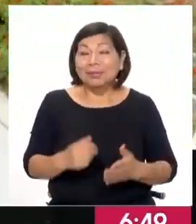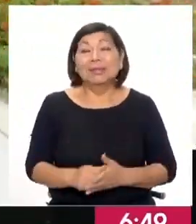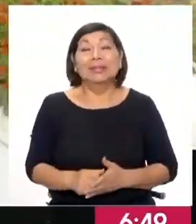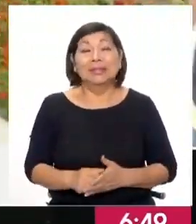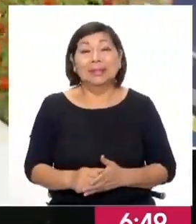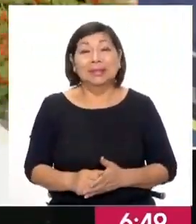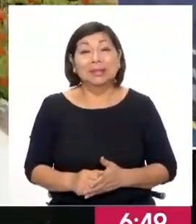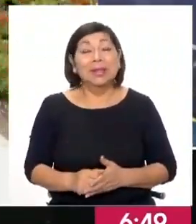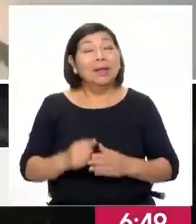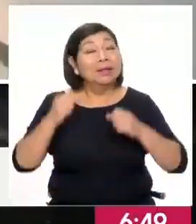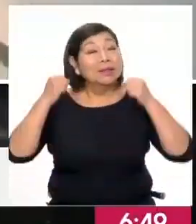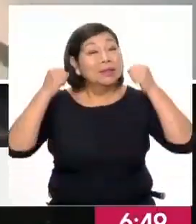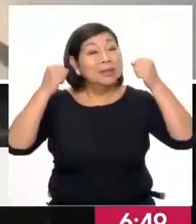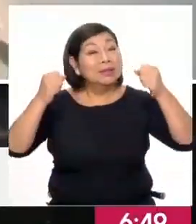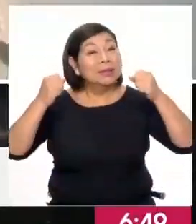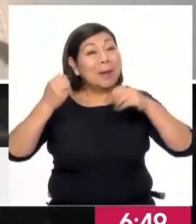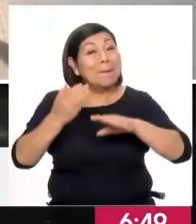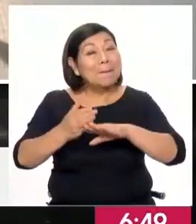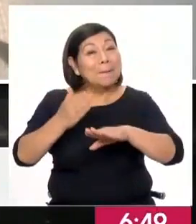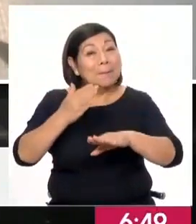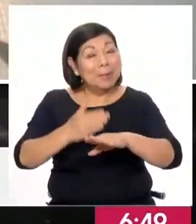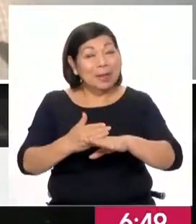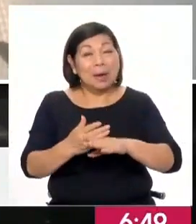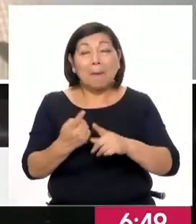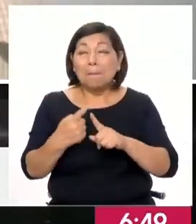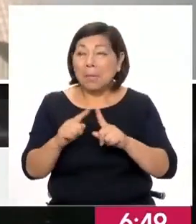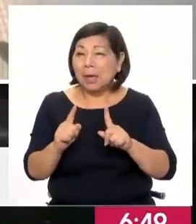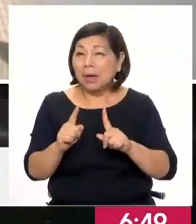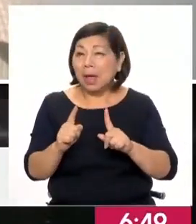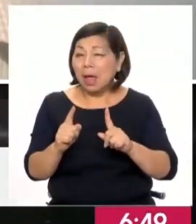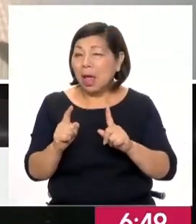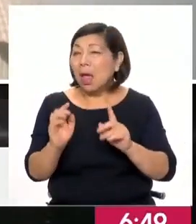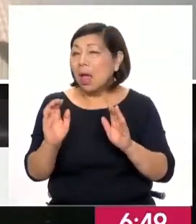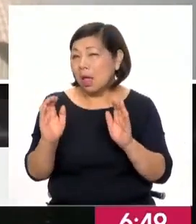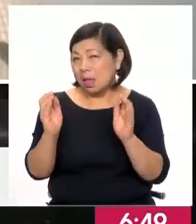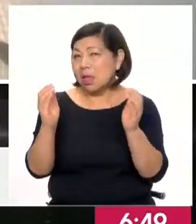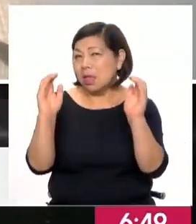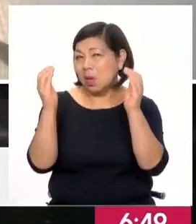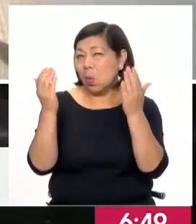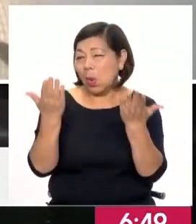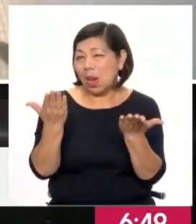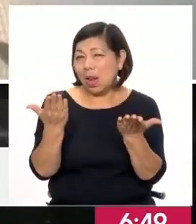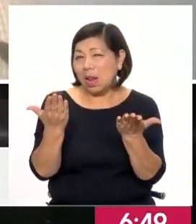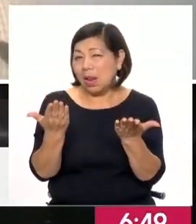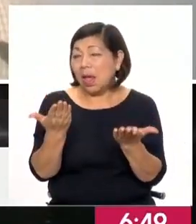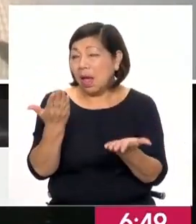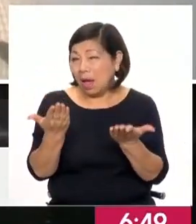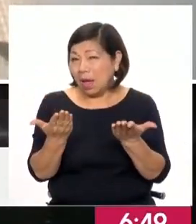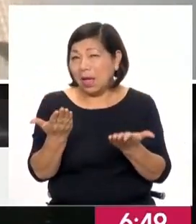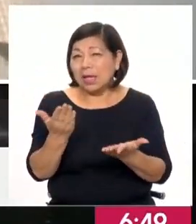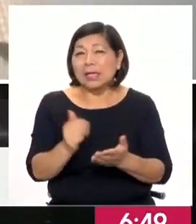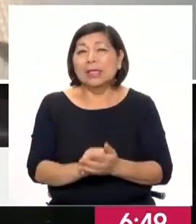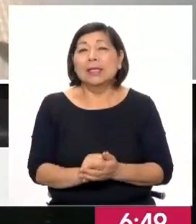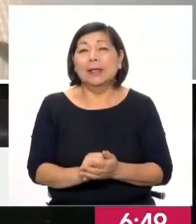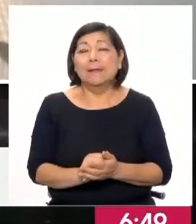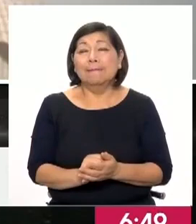protestas sociales. Pero en un paralelo, ¿no? Efectivamente, hay factores